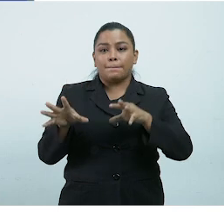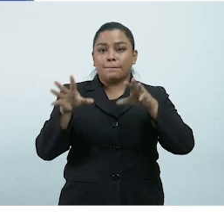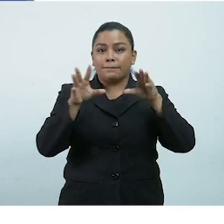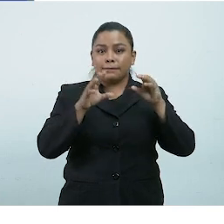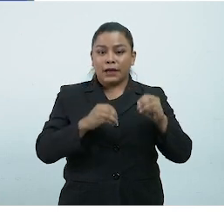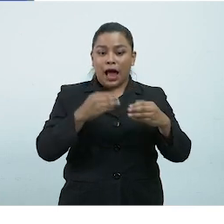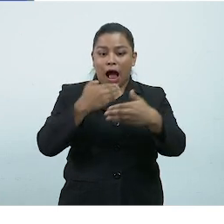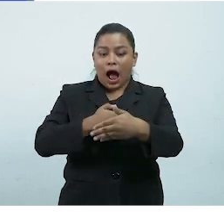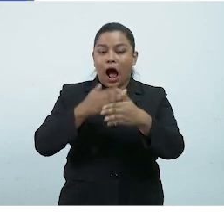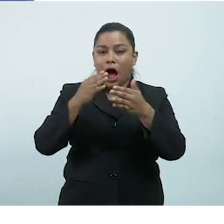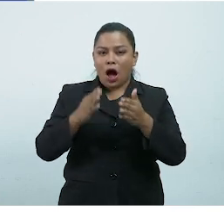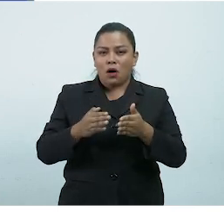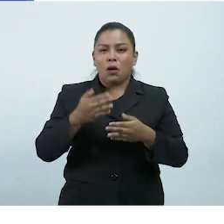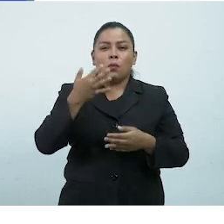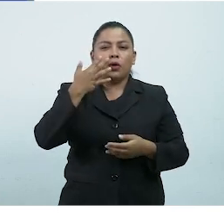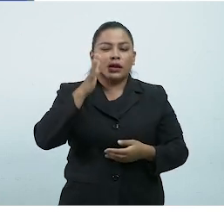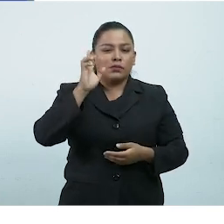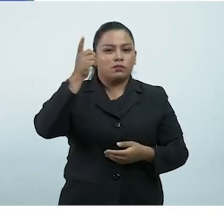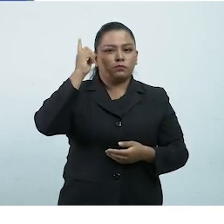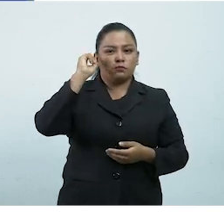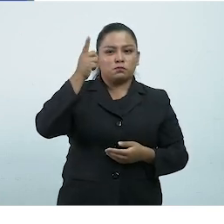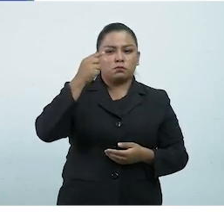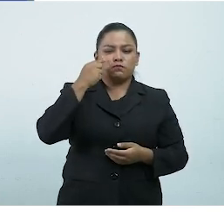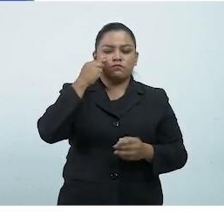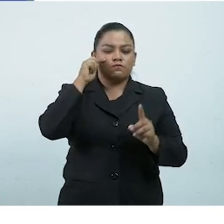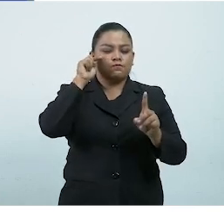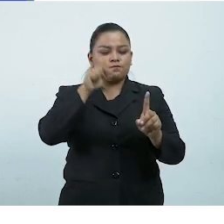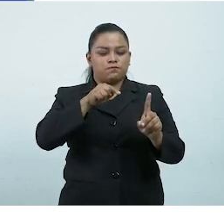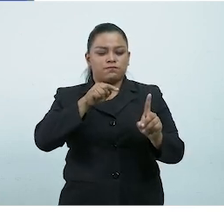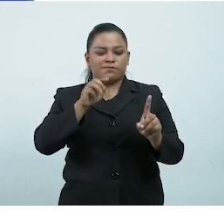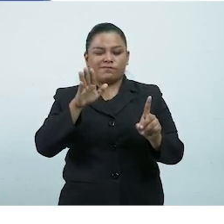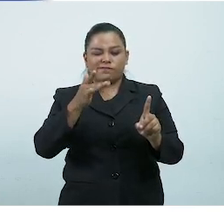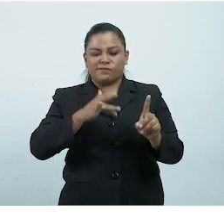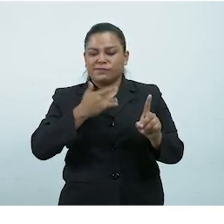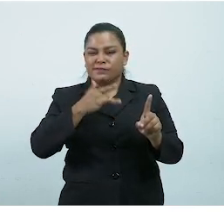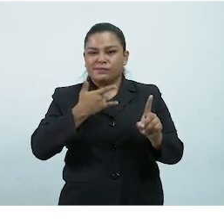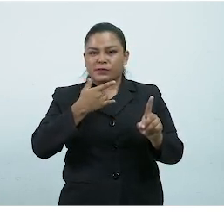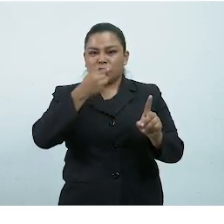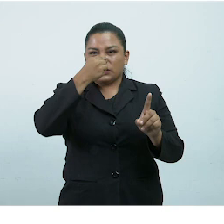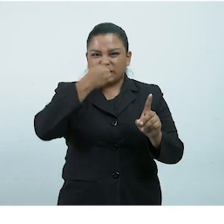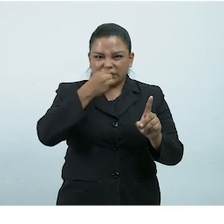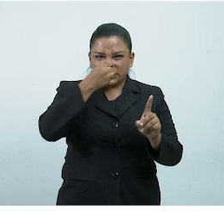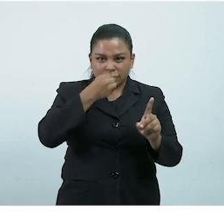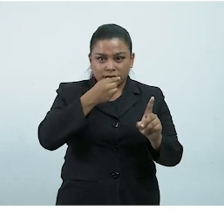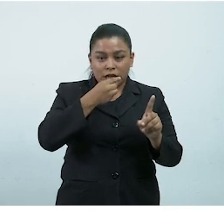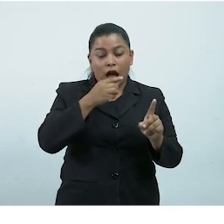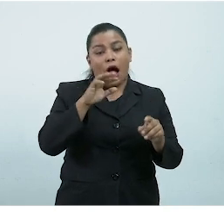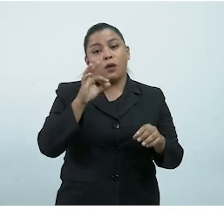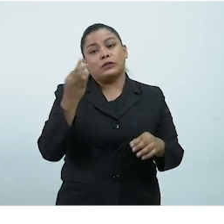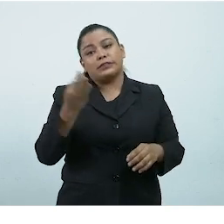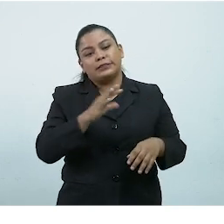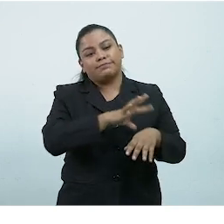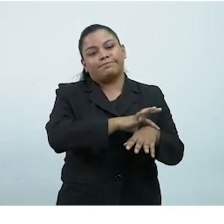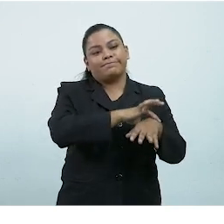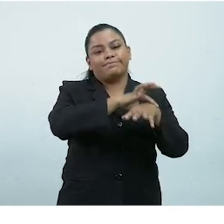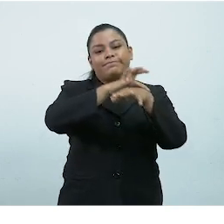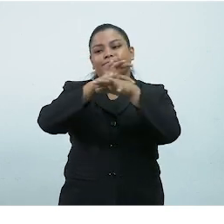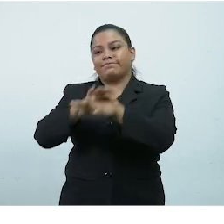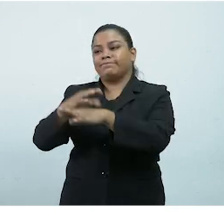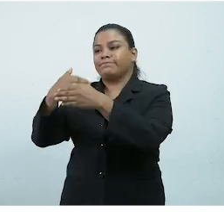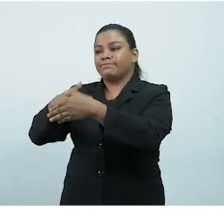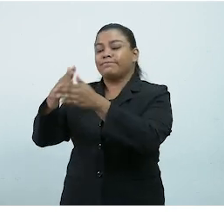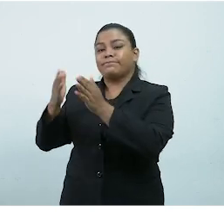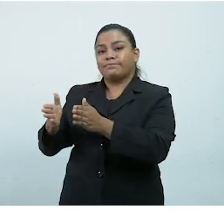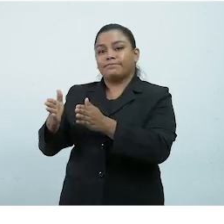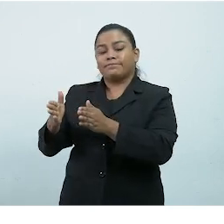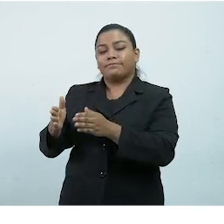identifica a algún estudiante con síntomas asociados a gripe Deberá llevar a la persona al espacio de contención Informar a la dirección